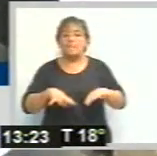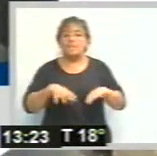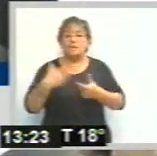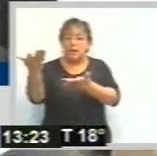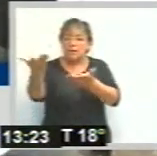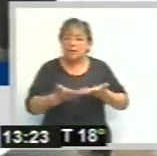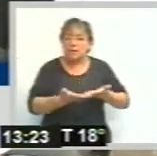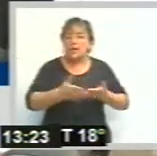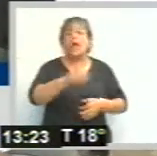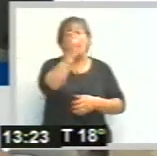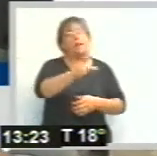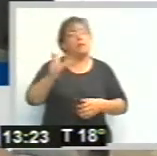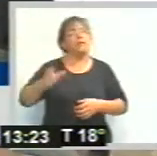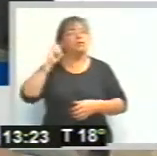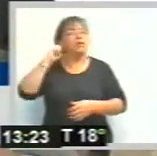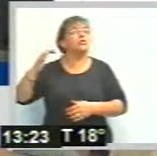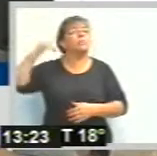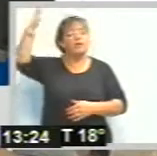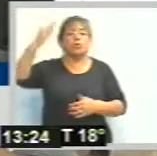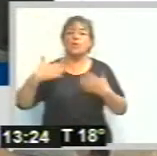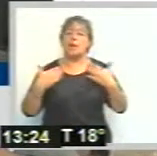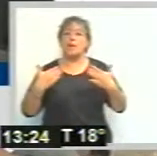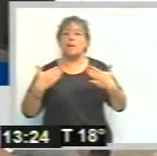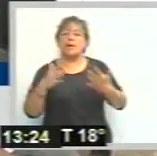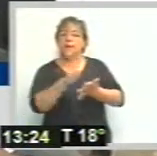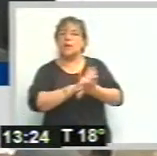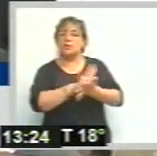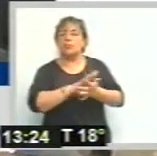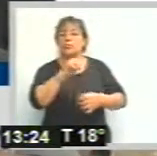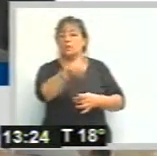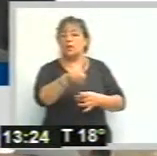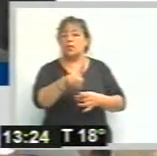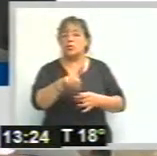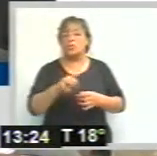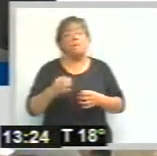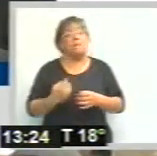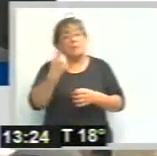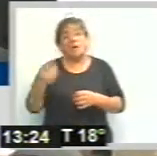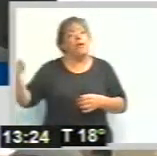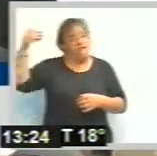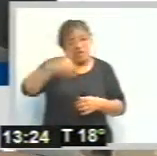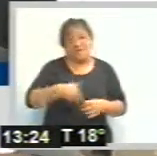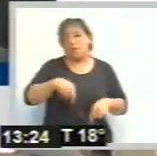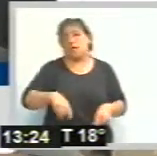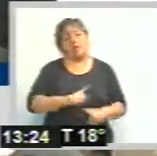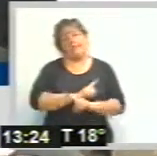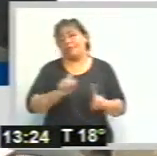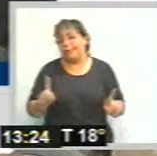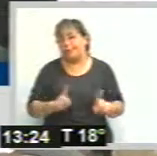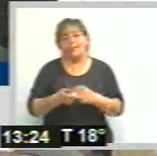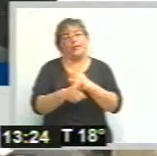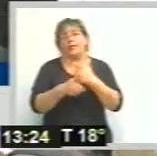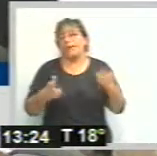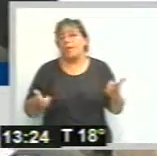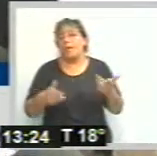a los adultos mayores que estén en condiciones por ahora, no llegarse, porque realmente no tenemos todavía